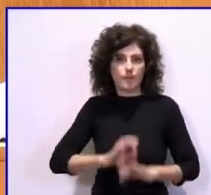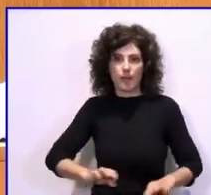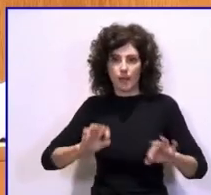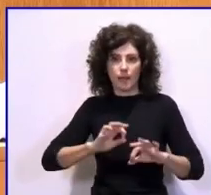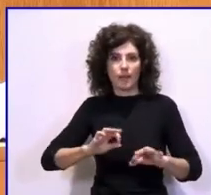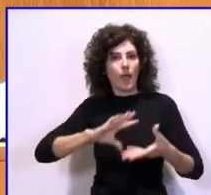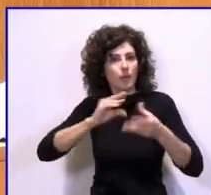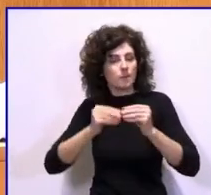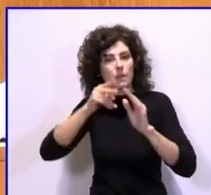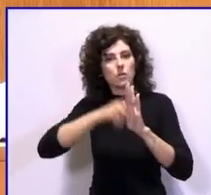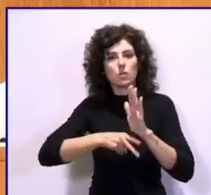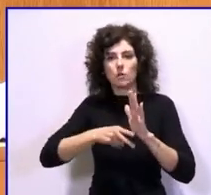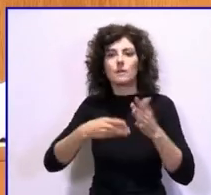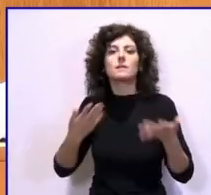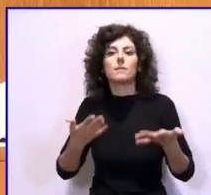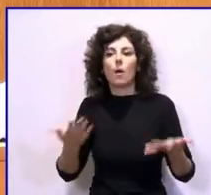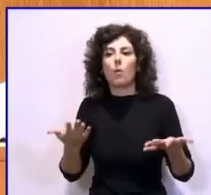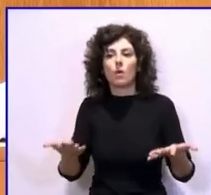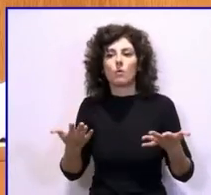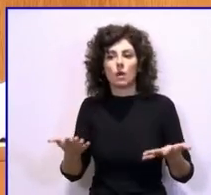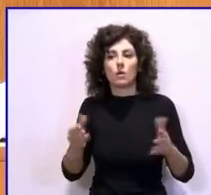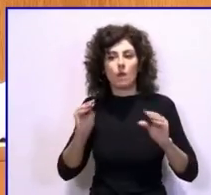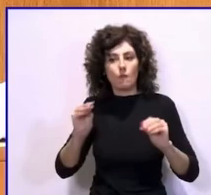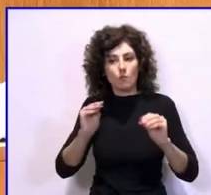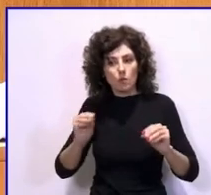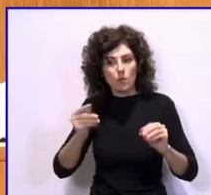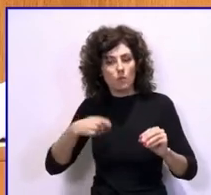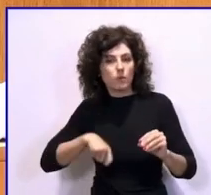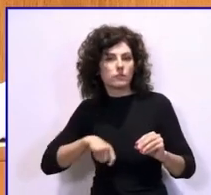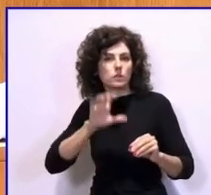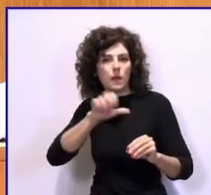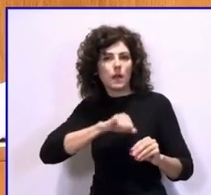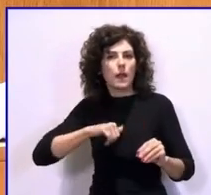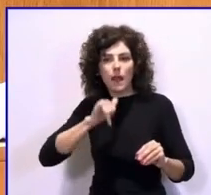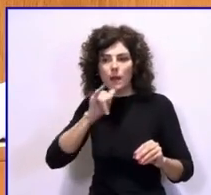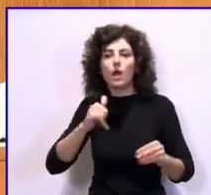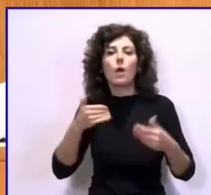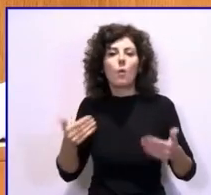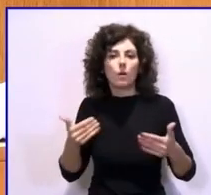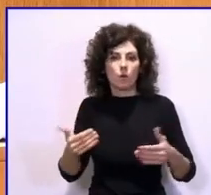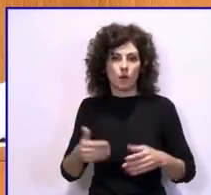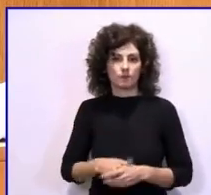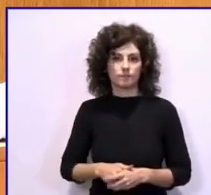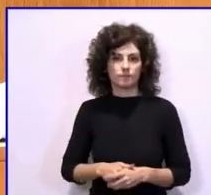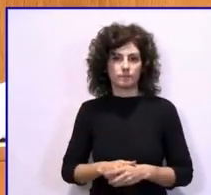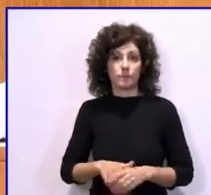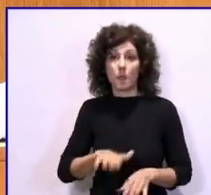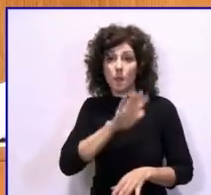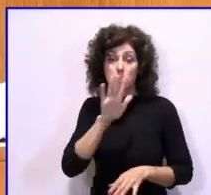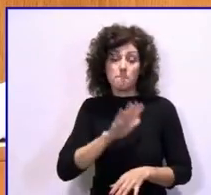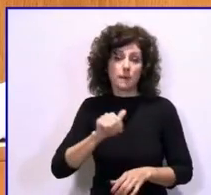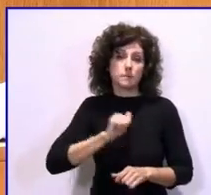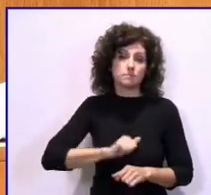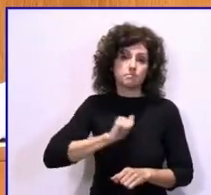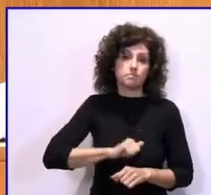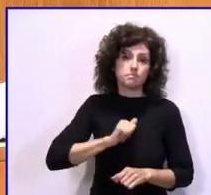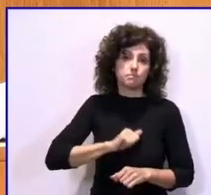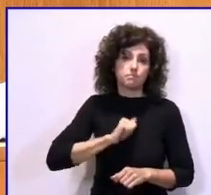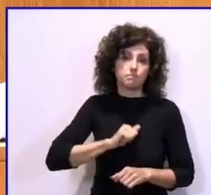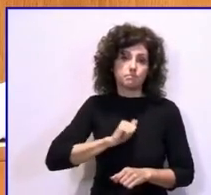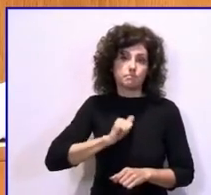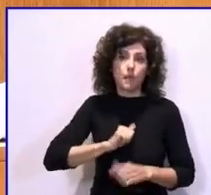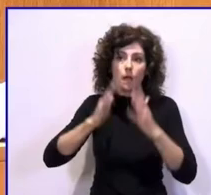de formación profesional en nuestra comunidad autónoma en la Rioja. Parece que seguimos esperando a la